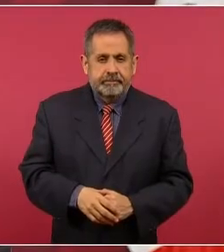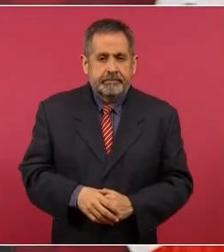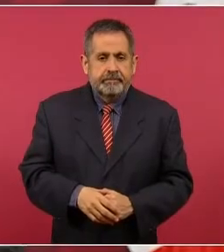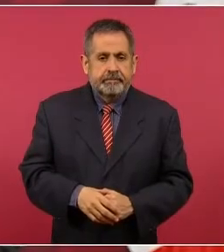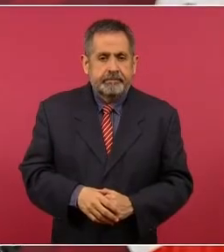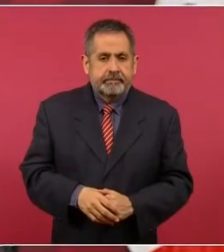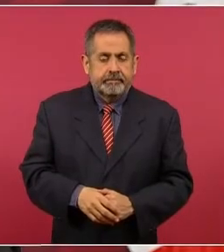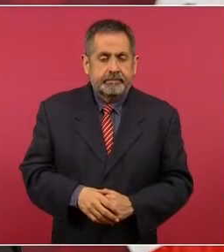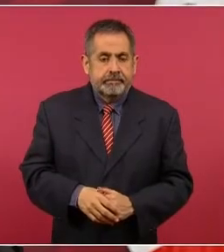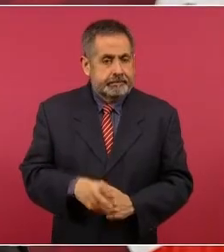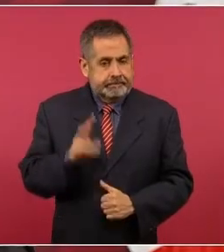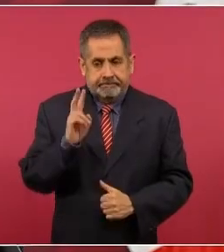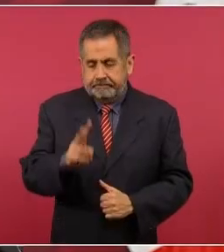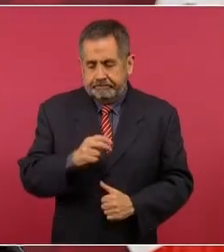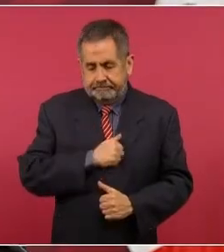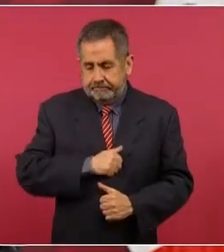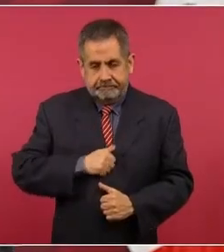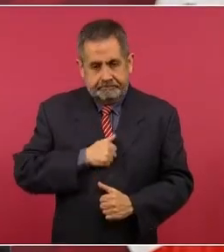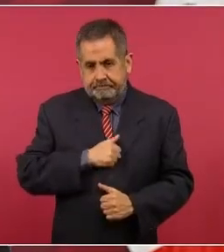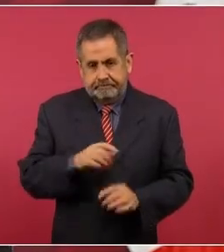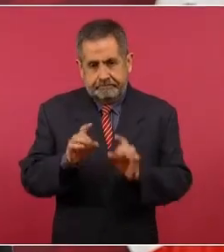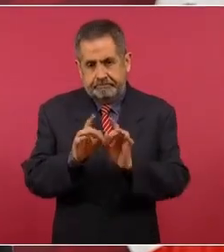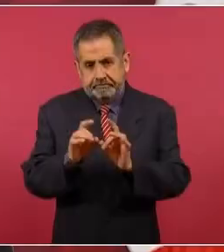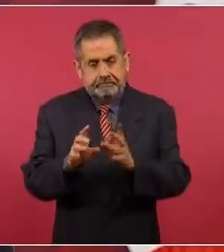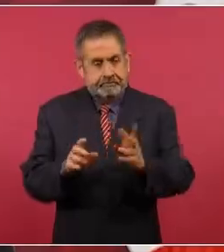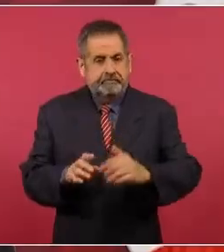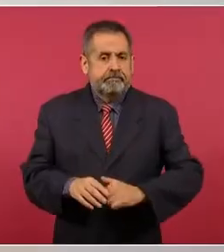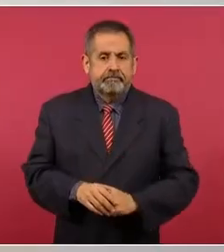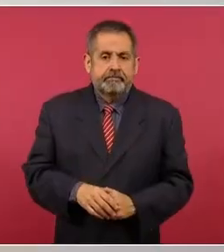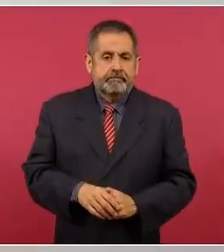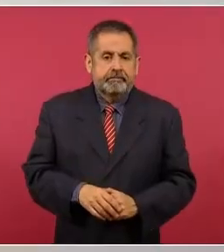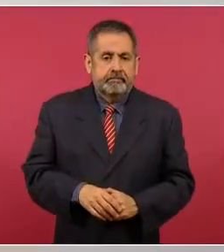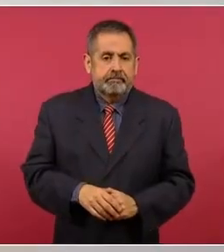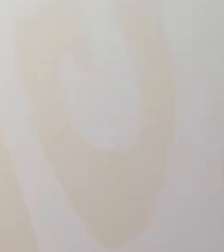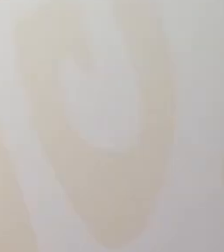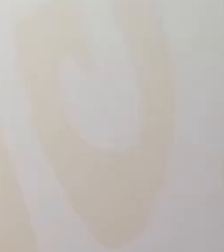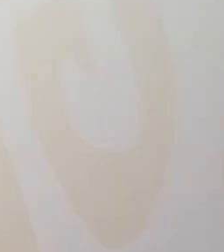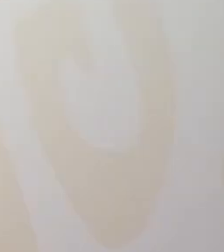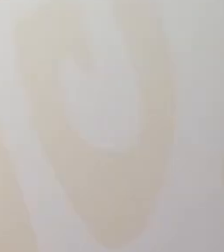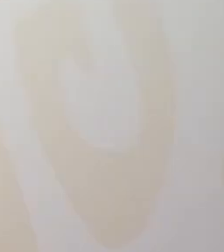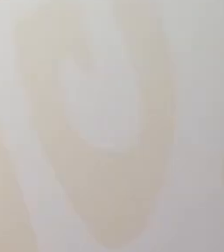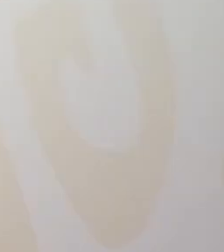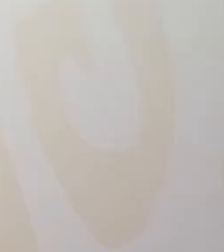Muy lamentable que esto pasara en nuestro país.